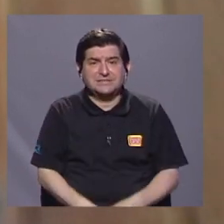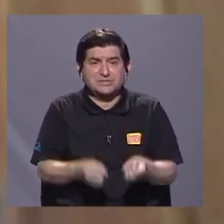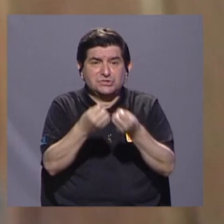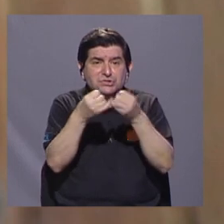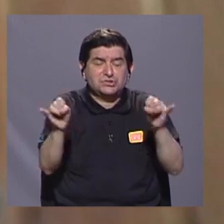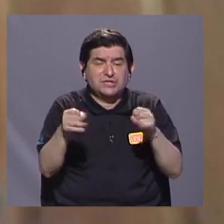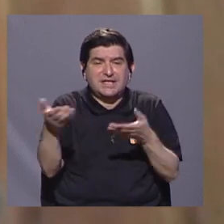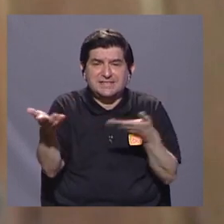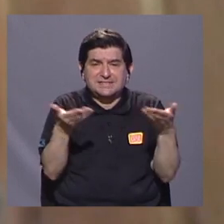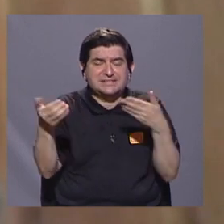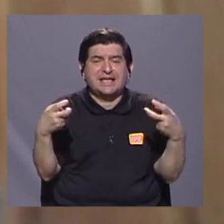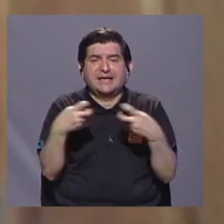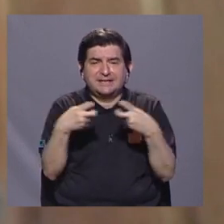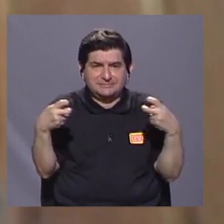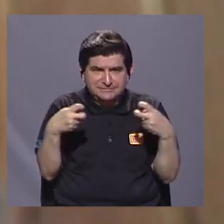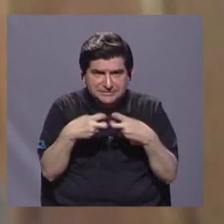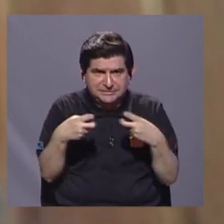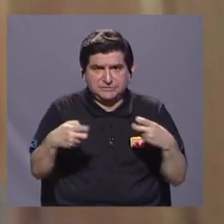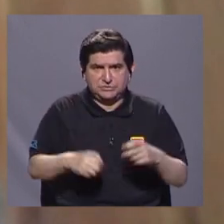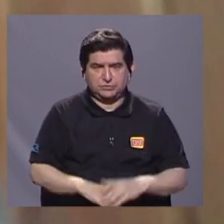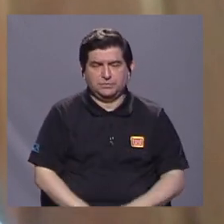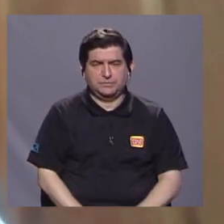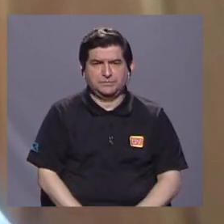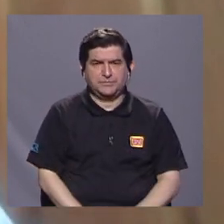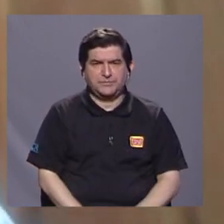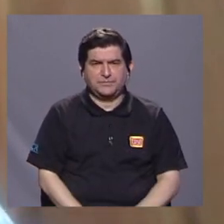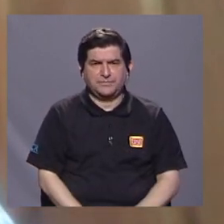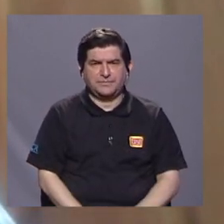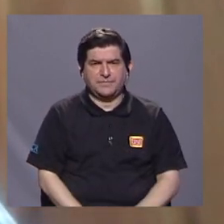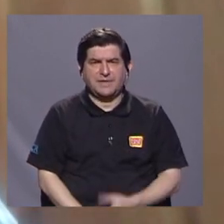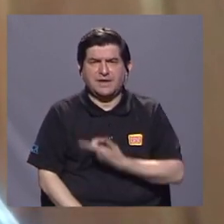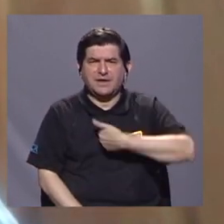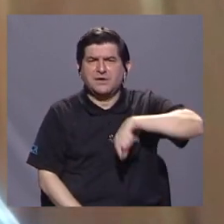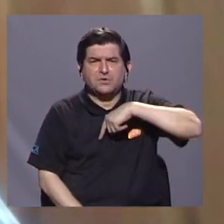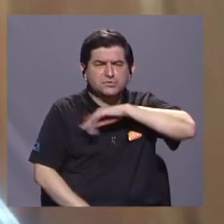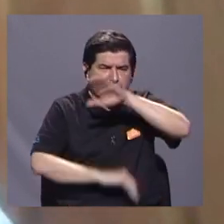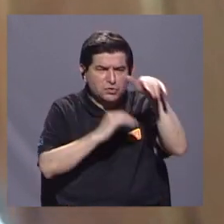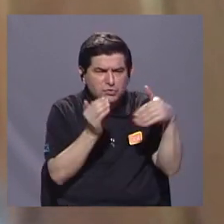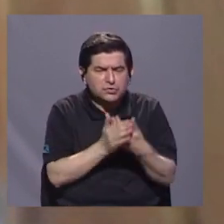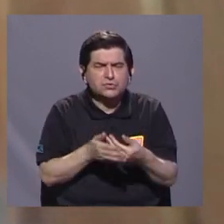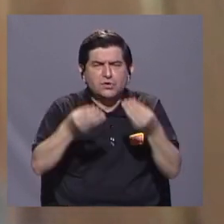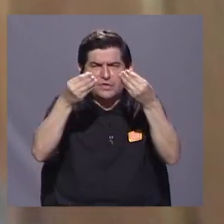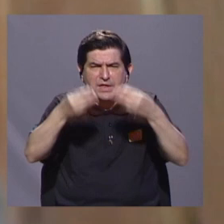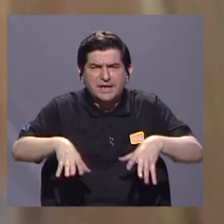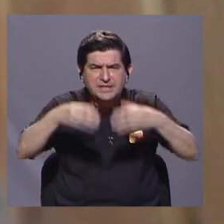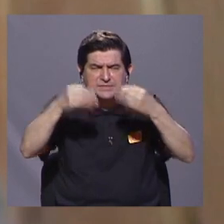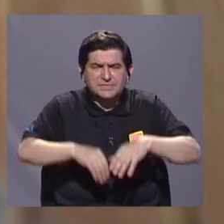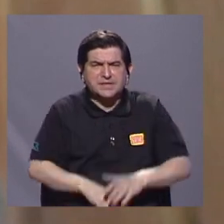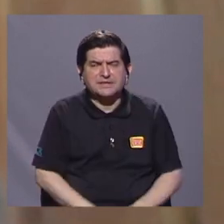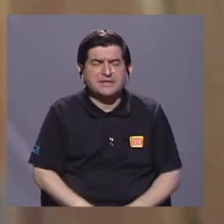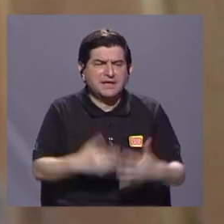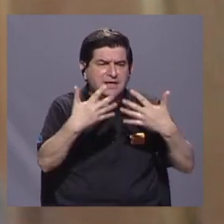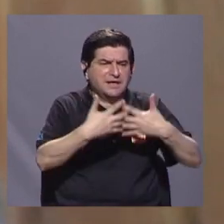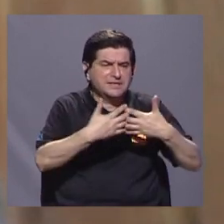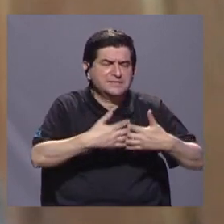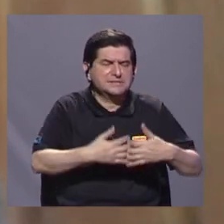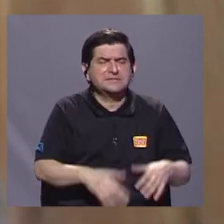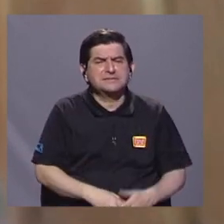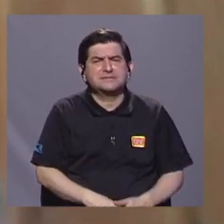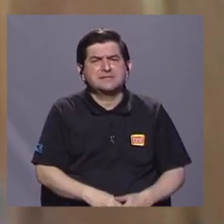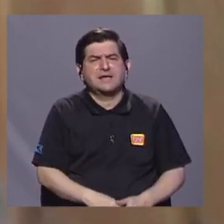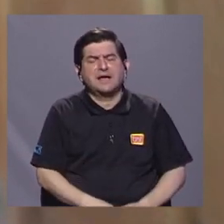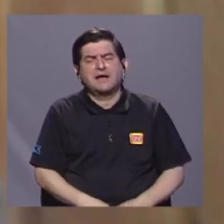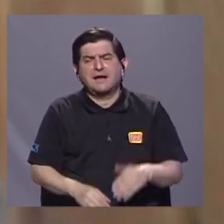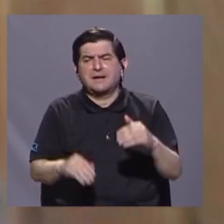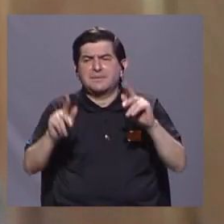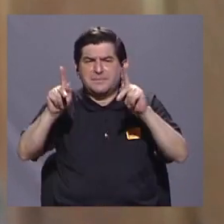servicio eléctrico, pues ¿cómo hacemos para sumar todas esas pérdidas de empresarios, de amas de